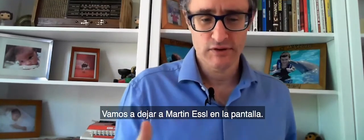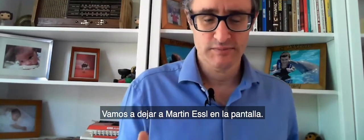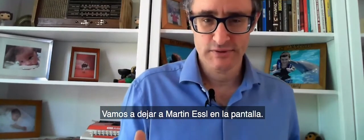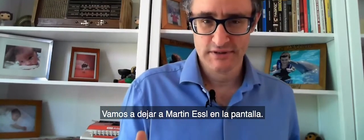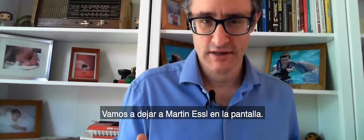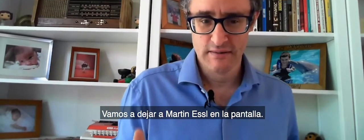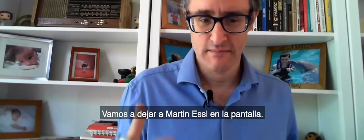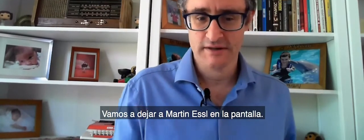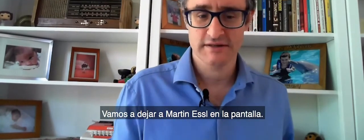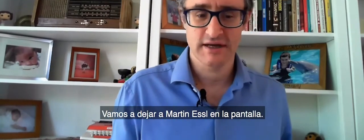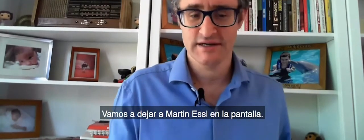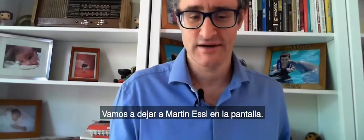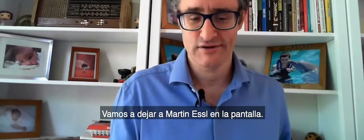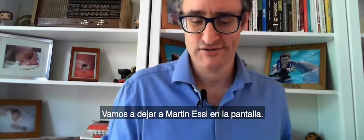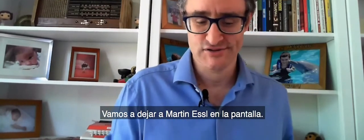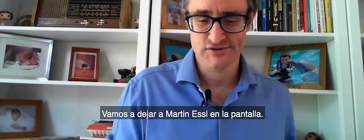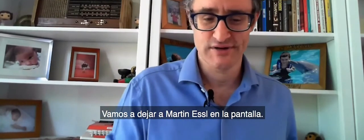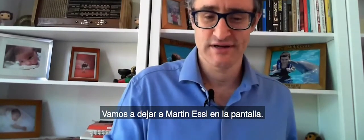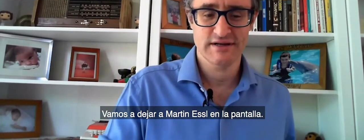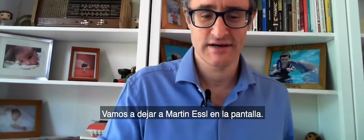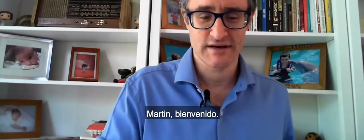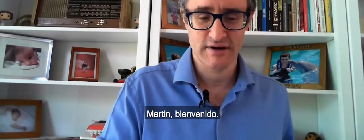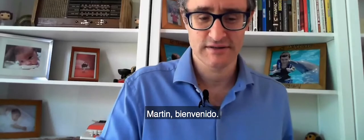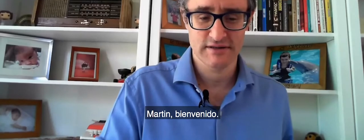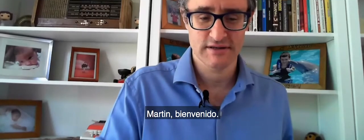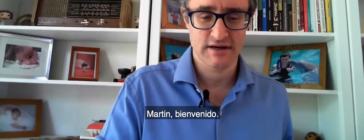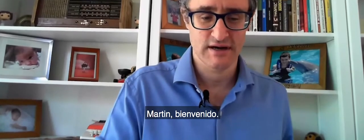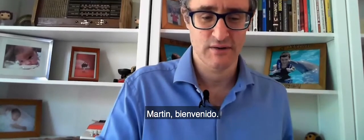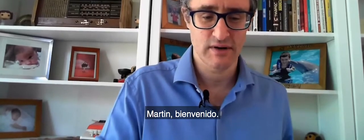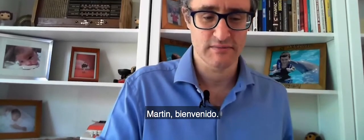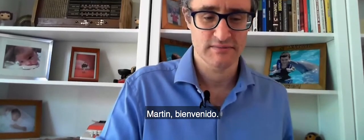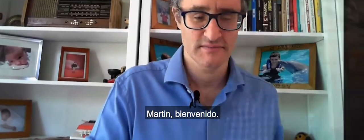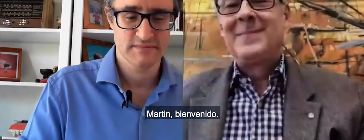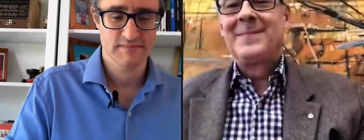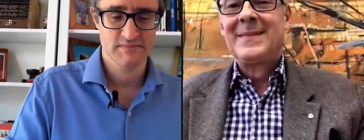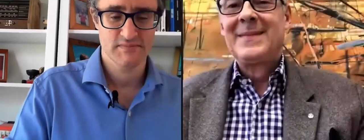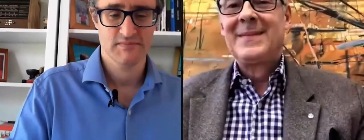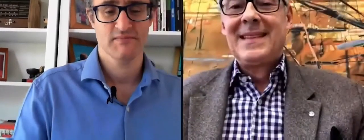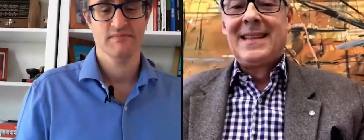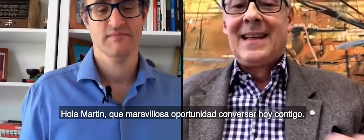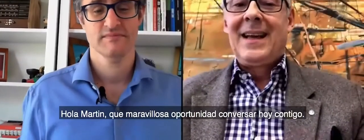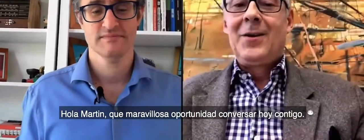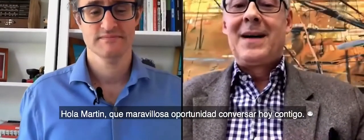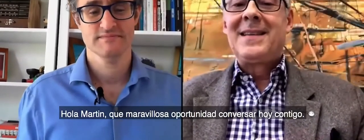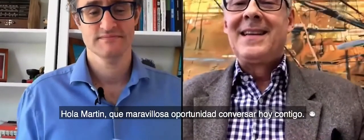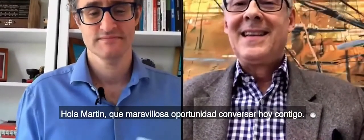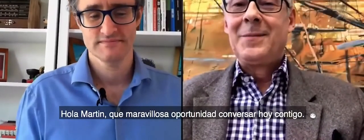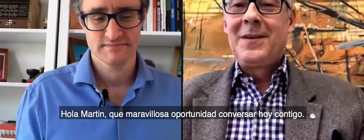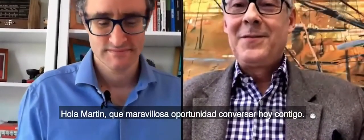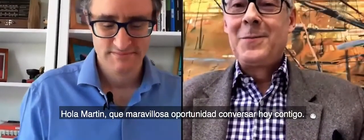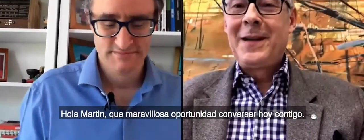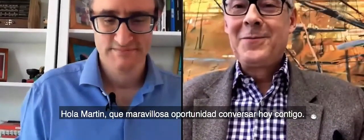I am going to put Martin Esle on screen and Martin, welcome. Hello, Martin.